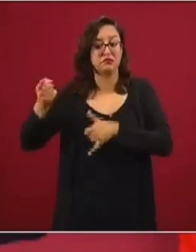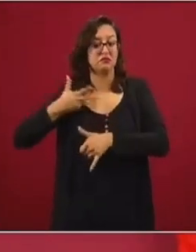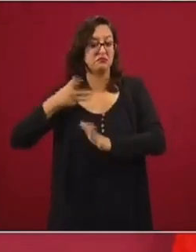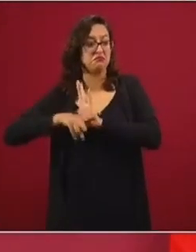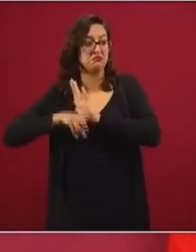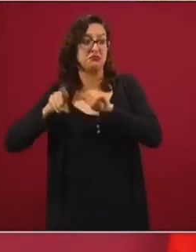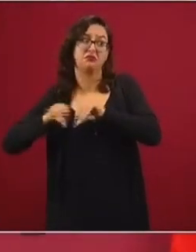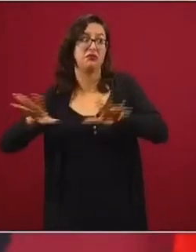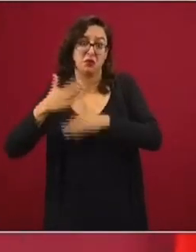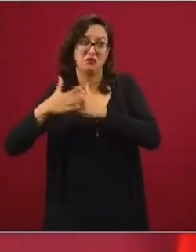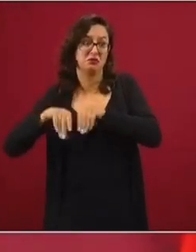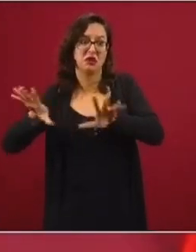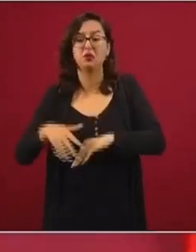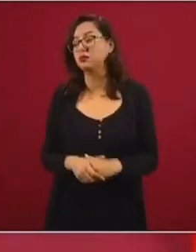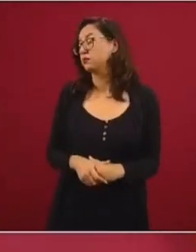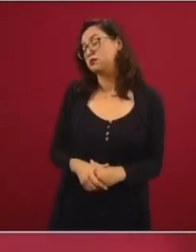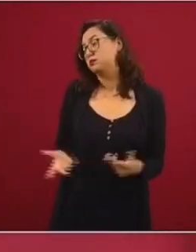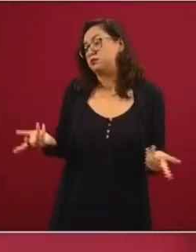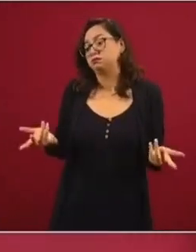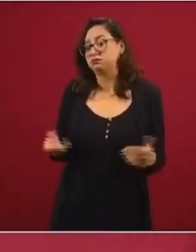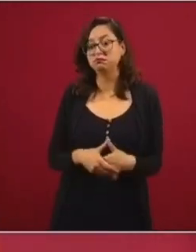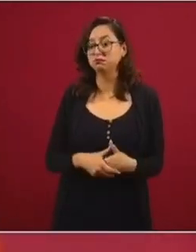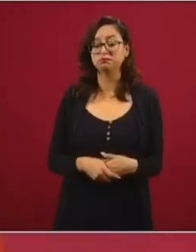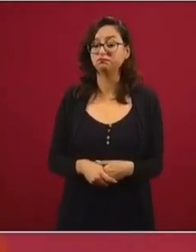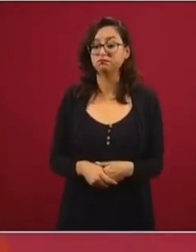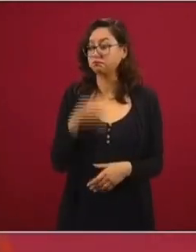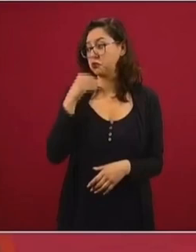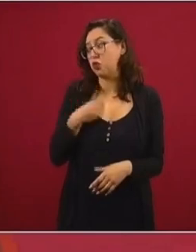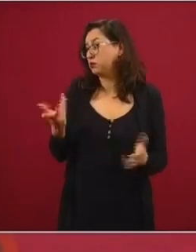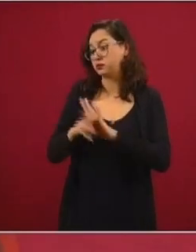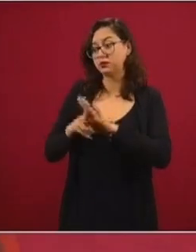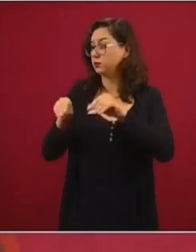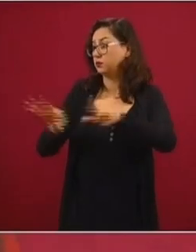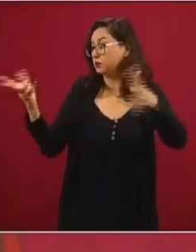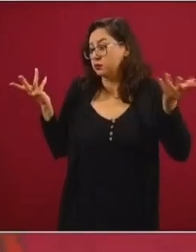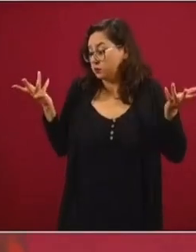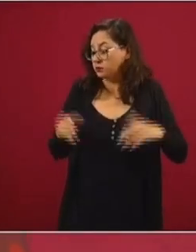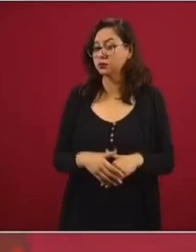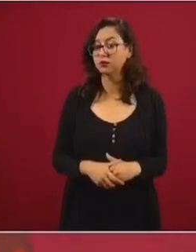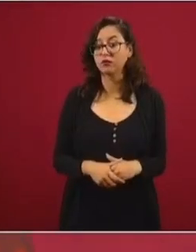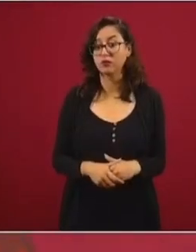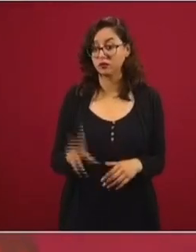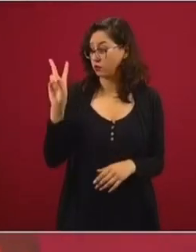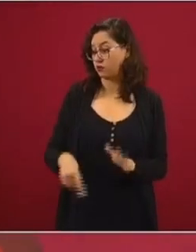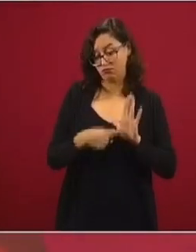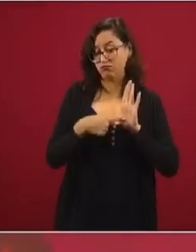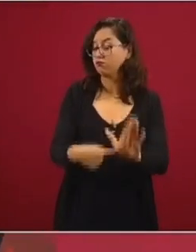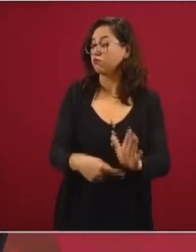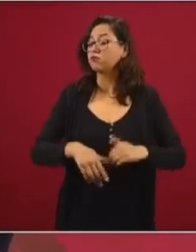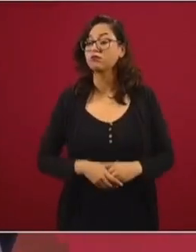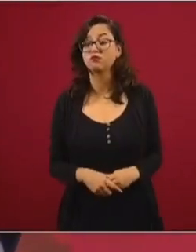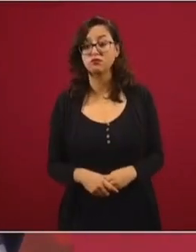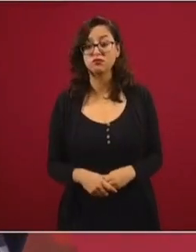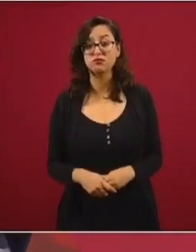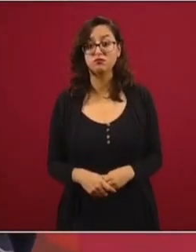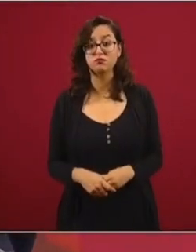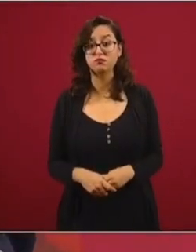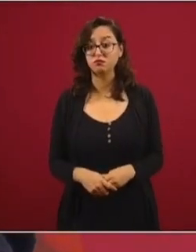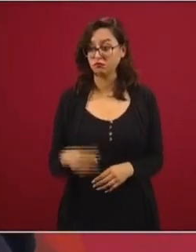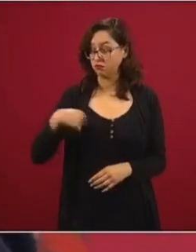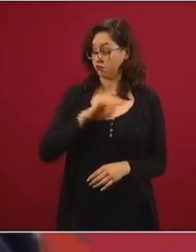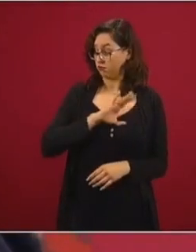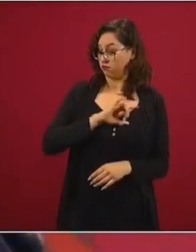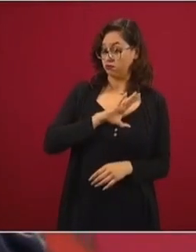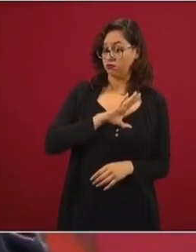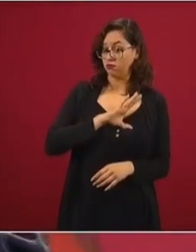Y lo que le dije, pues, que lo saquen y que se diga la verdad. Y no